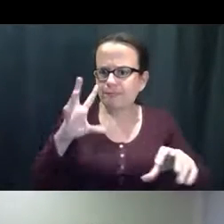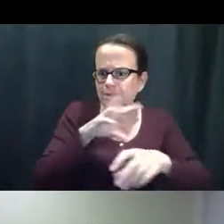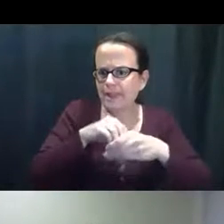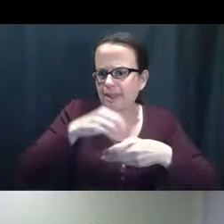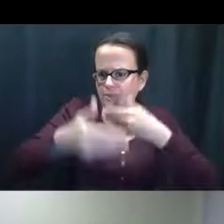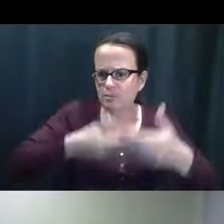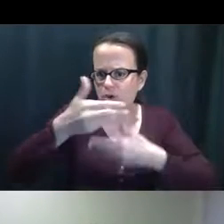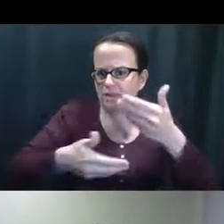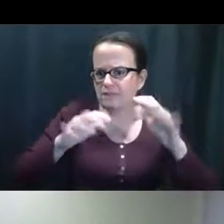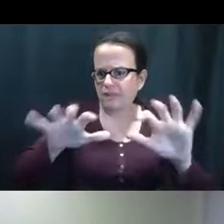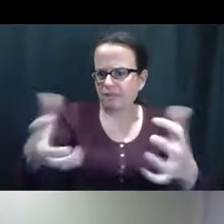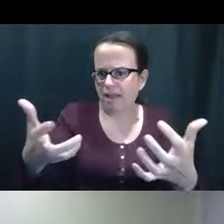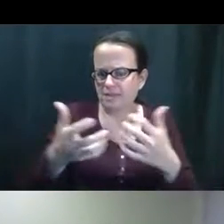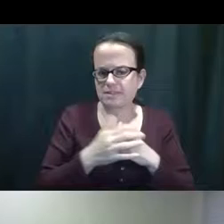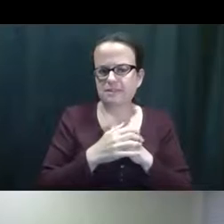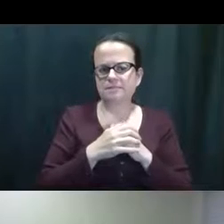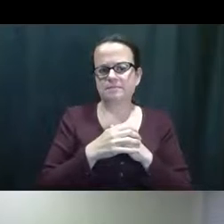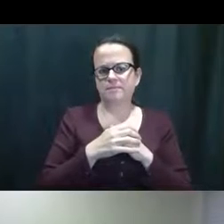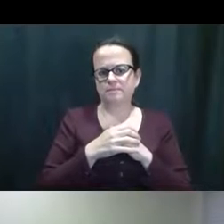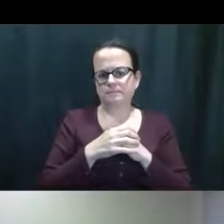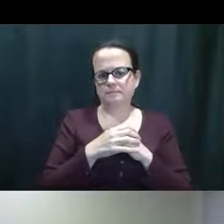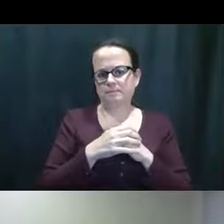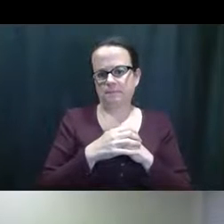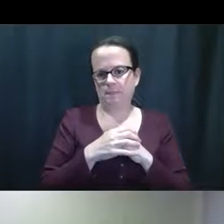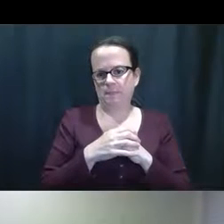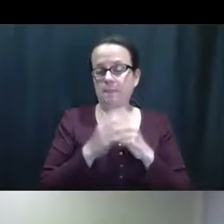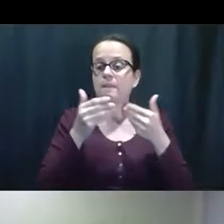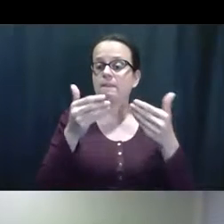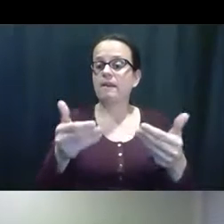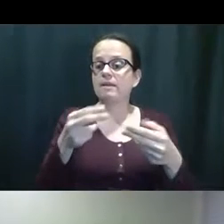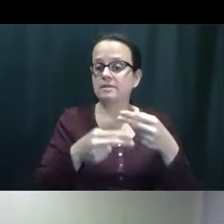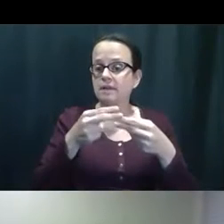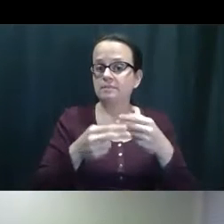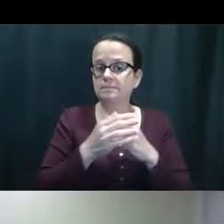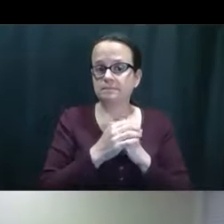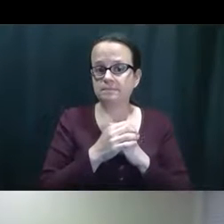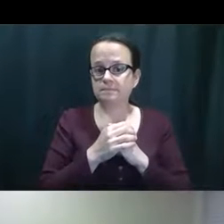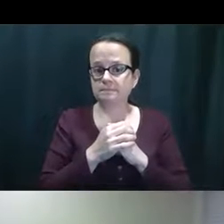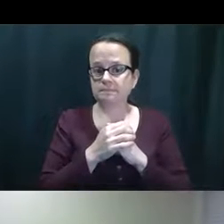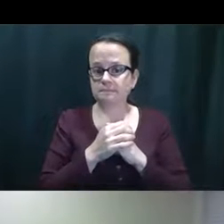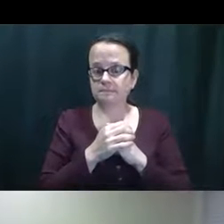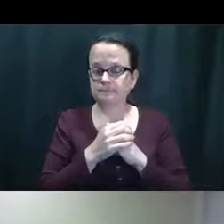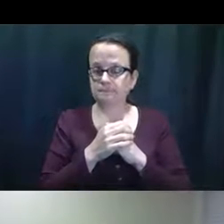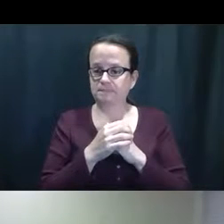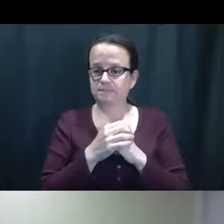estaban estaban estaban alentados para para envolverse de una manera más más adecuada